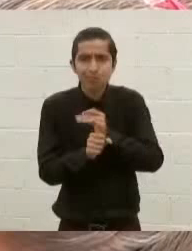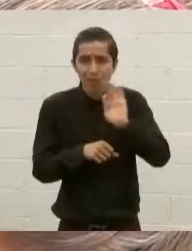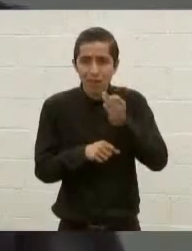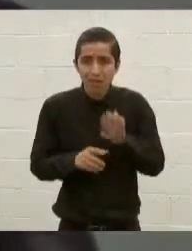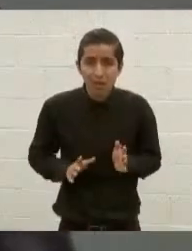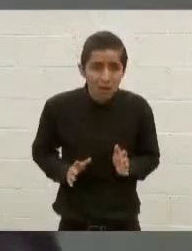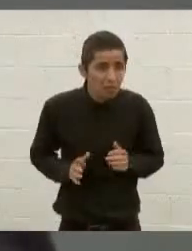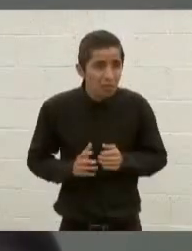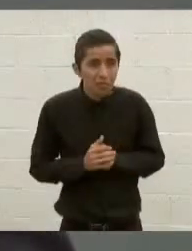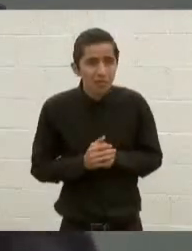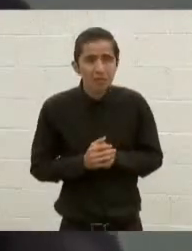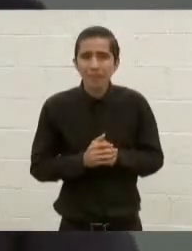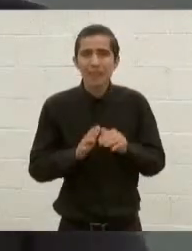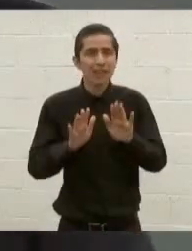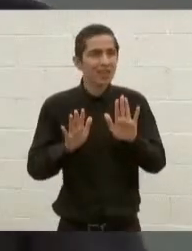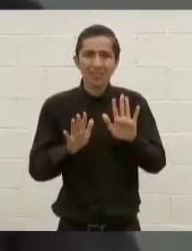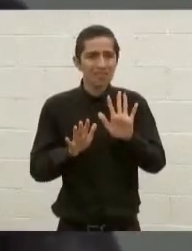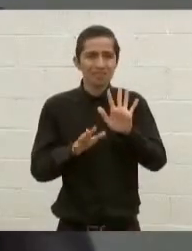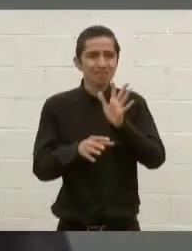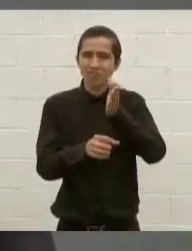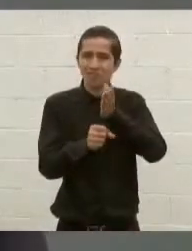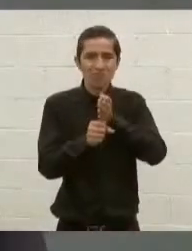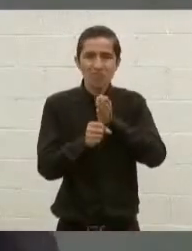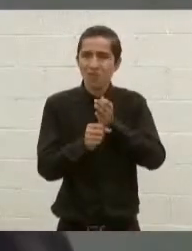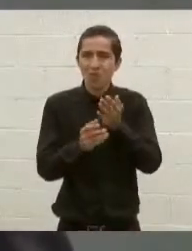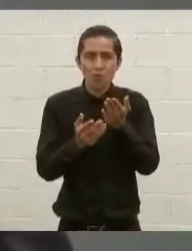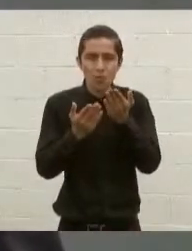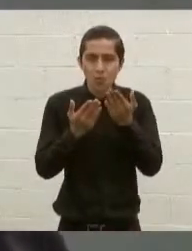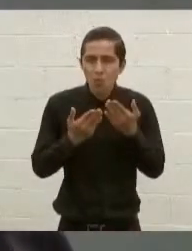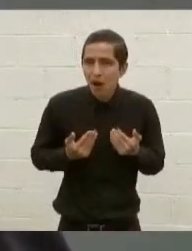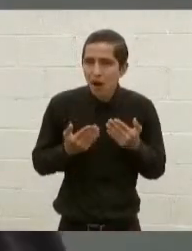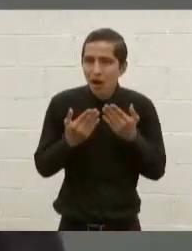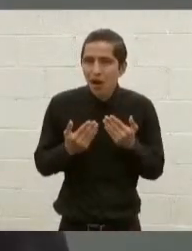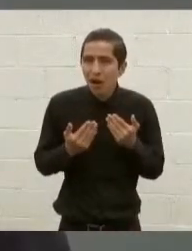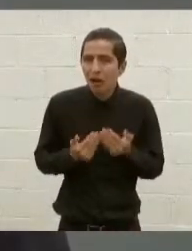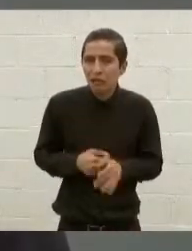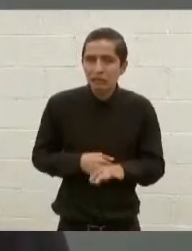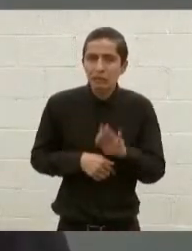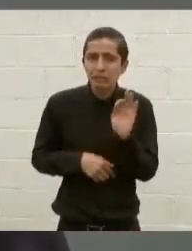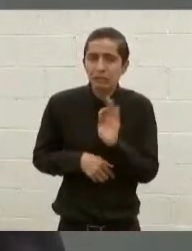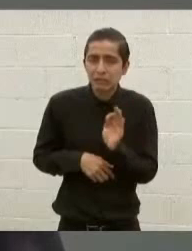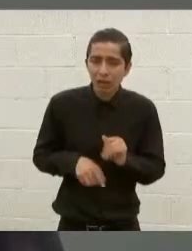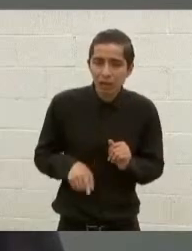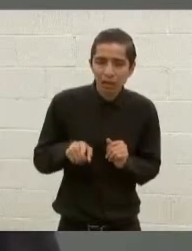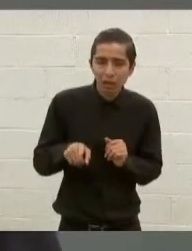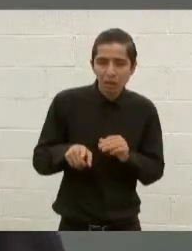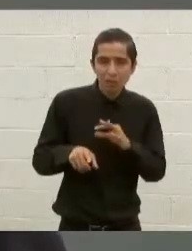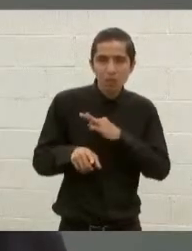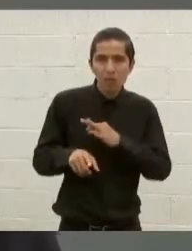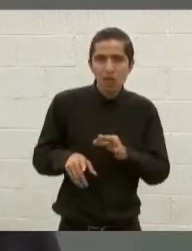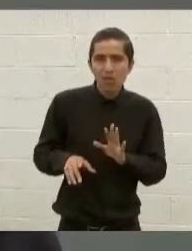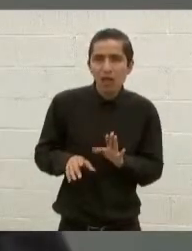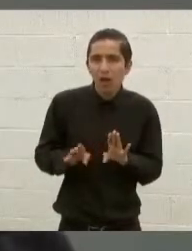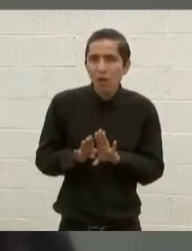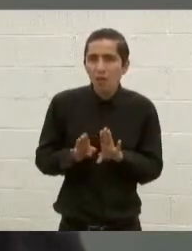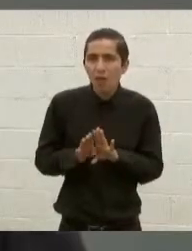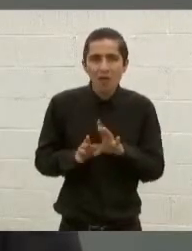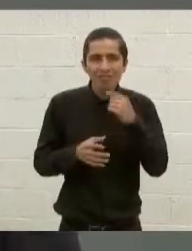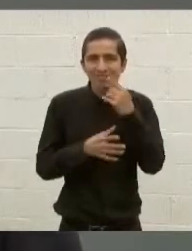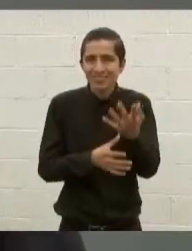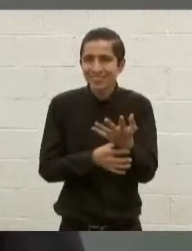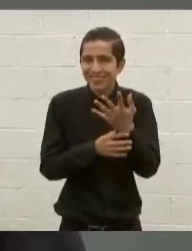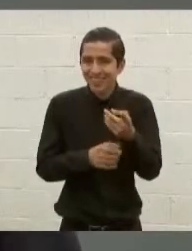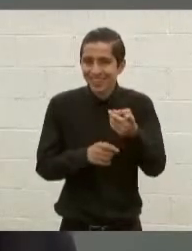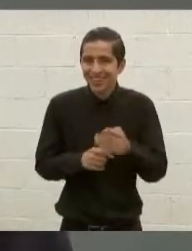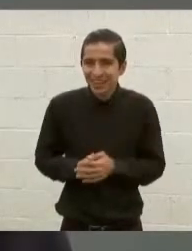No tenemos en este momento ningún elemento que nos permita asumir la hipótesis de